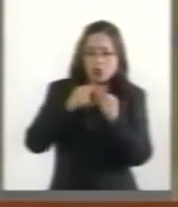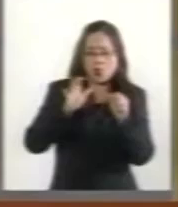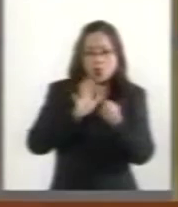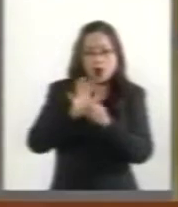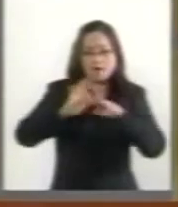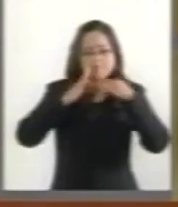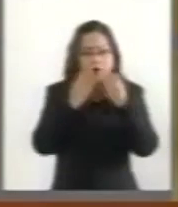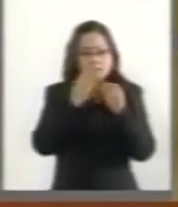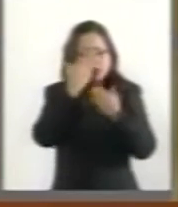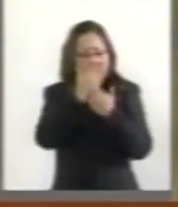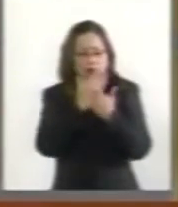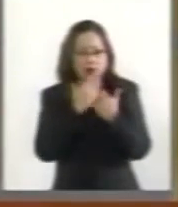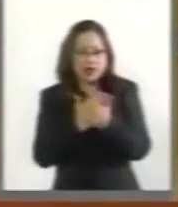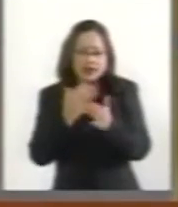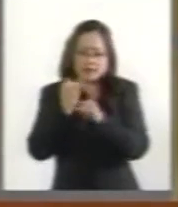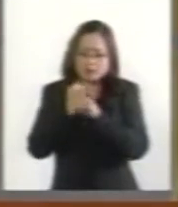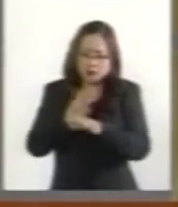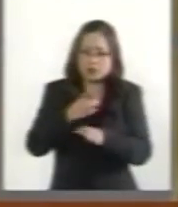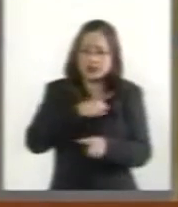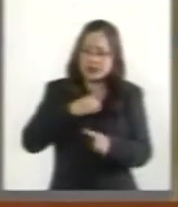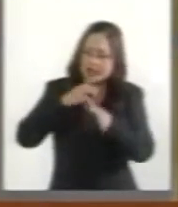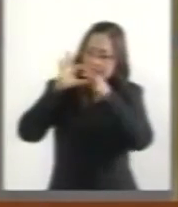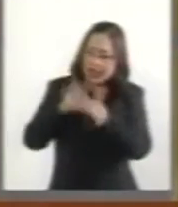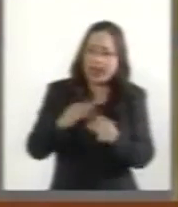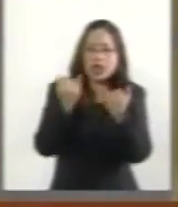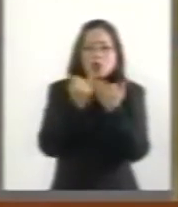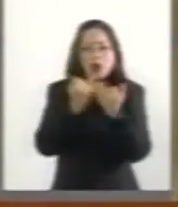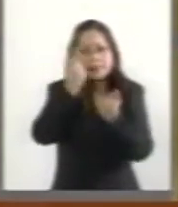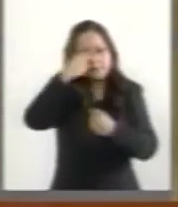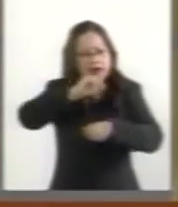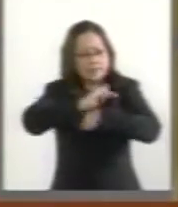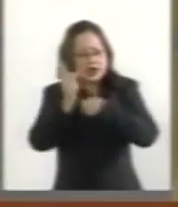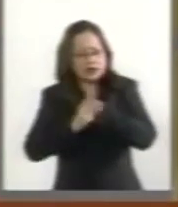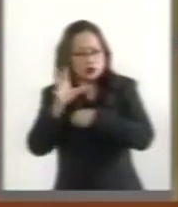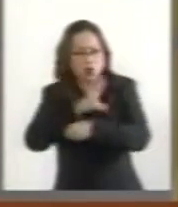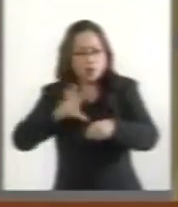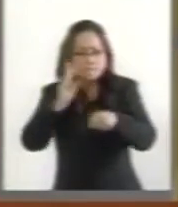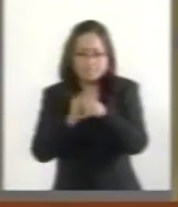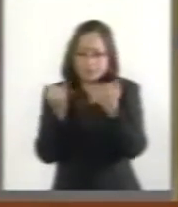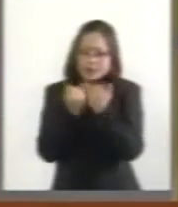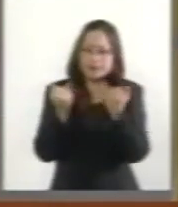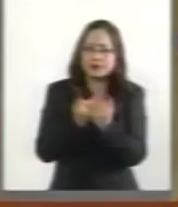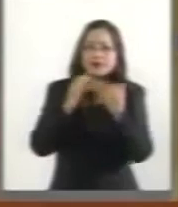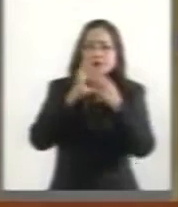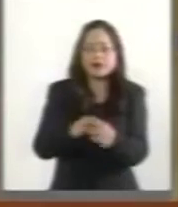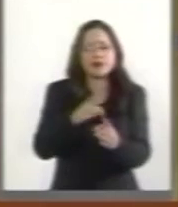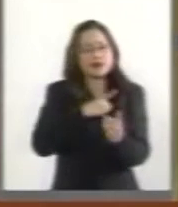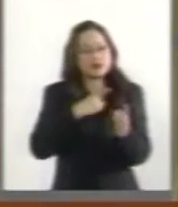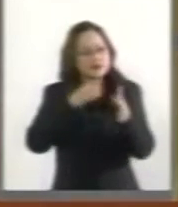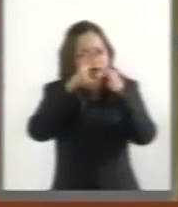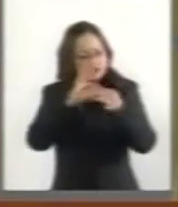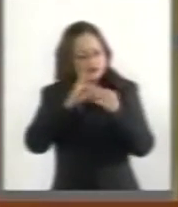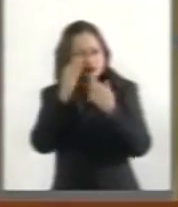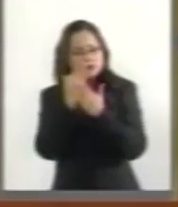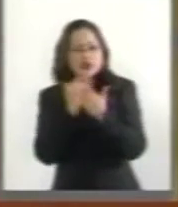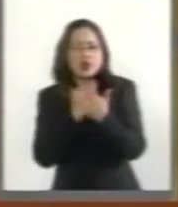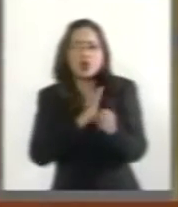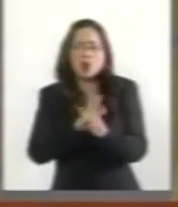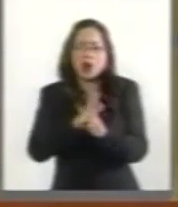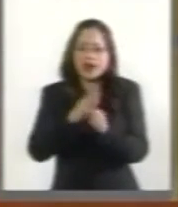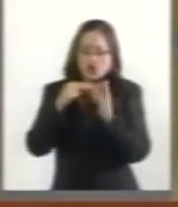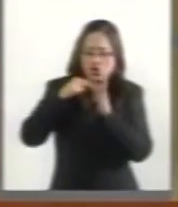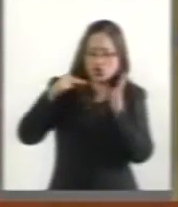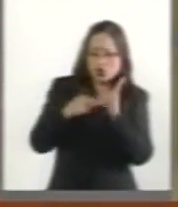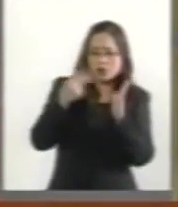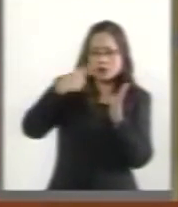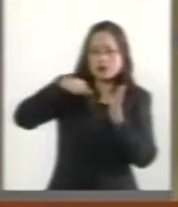desclasificación de la información de manera homogénea. Es decir, estamos dándole vida y puntualizando aquella normativa que requiere